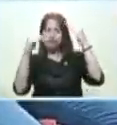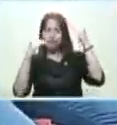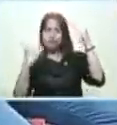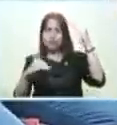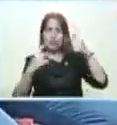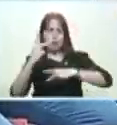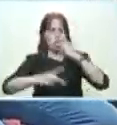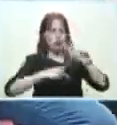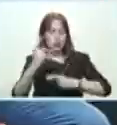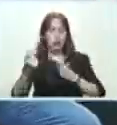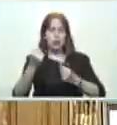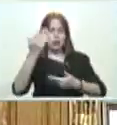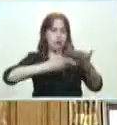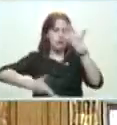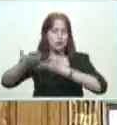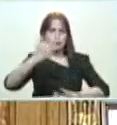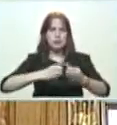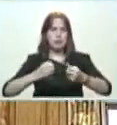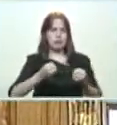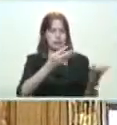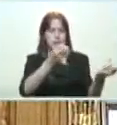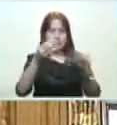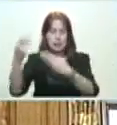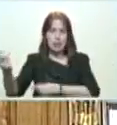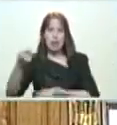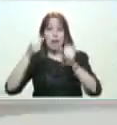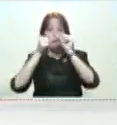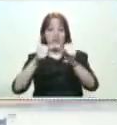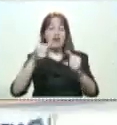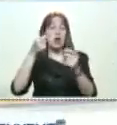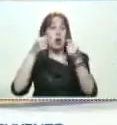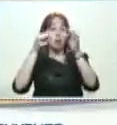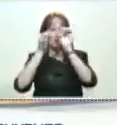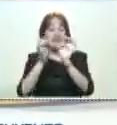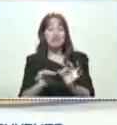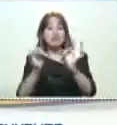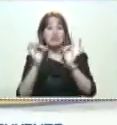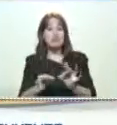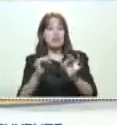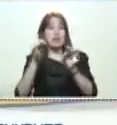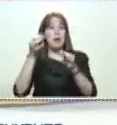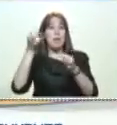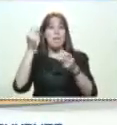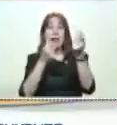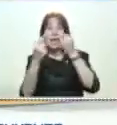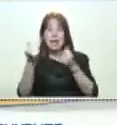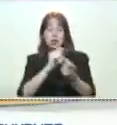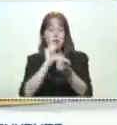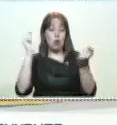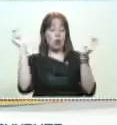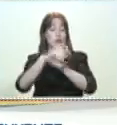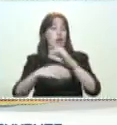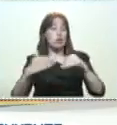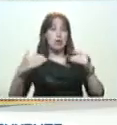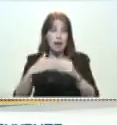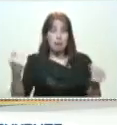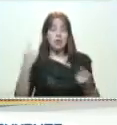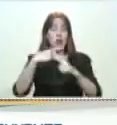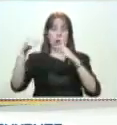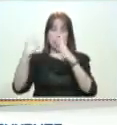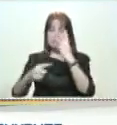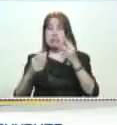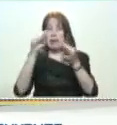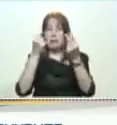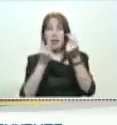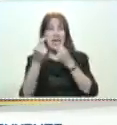distribución, comercialización, fijación de precios. Si vamos al control de cambio, si vamos al control de precios, ¿qué